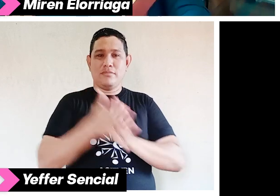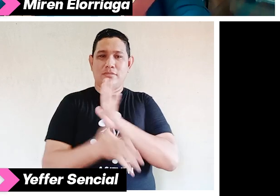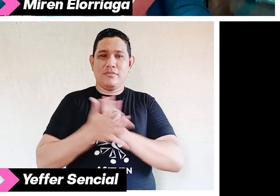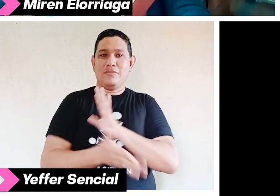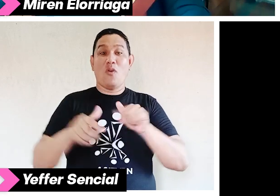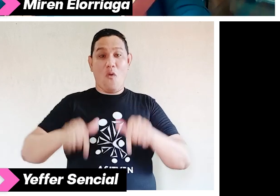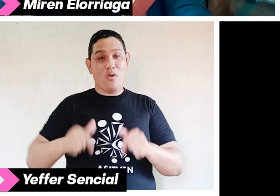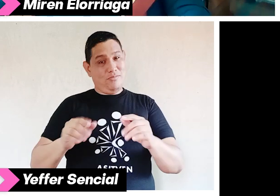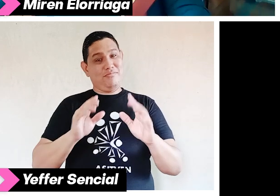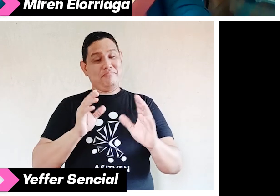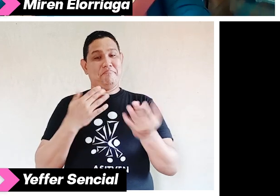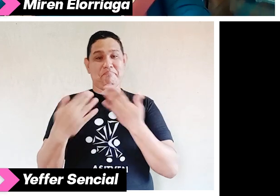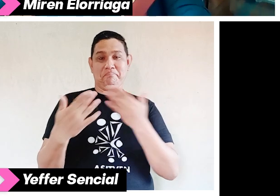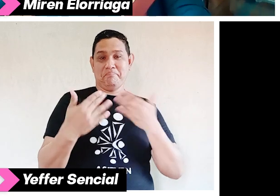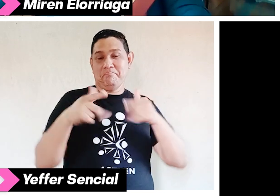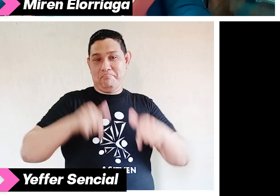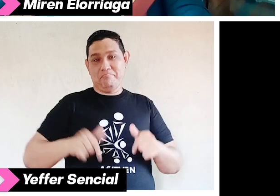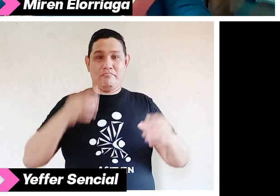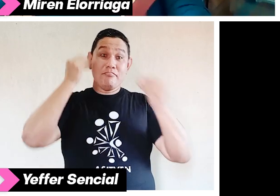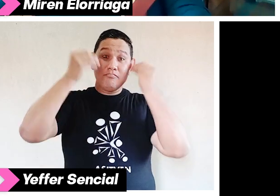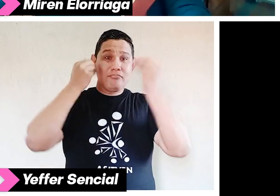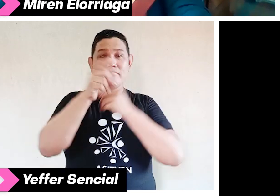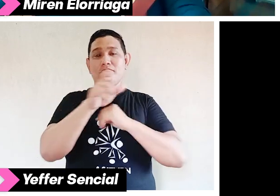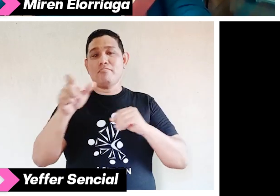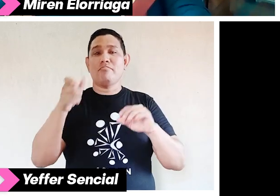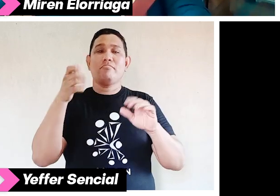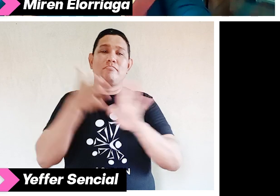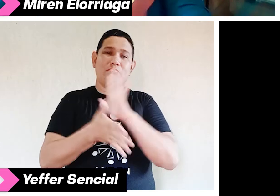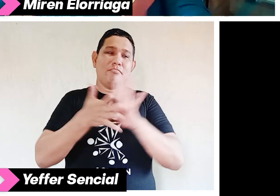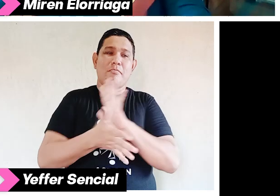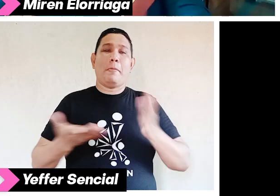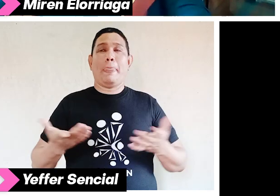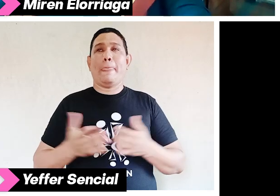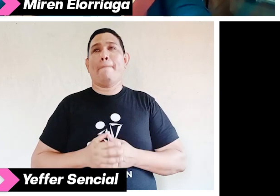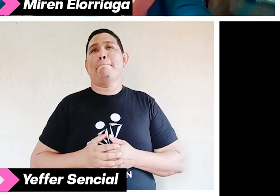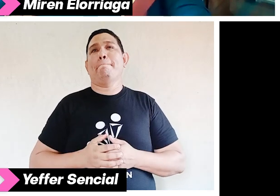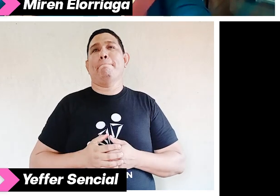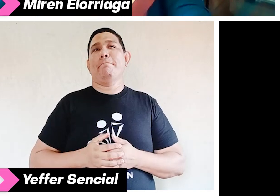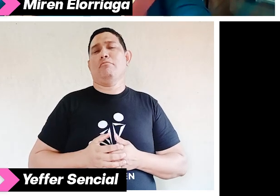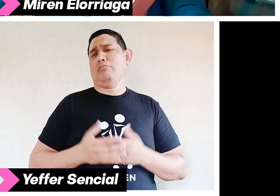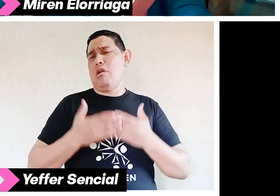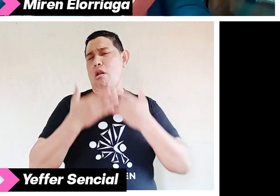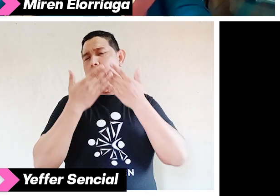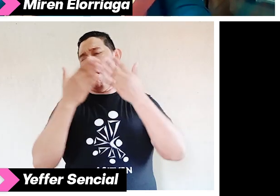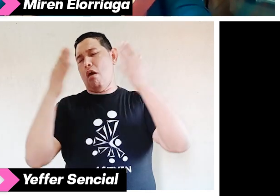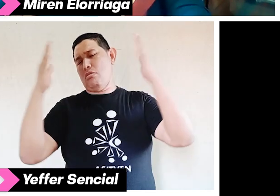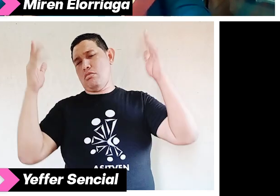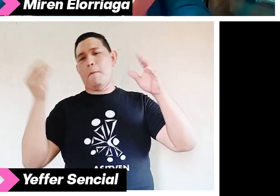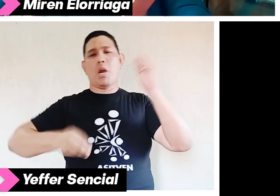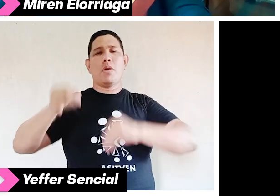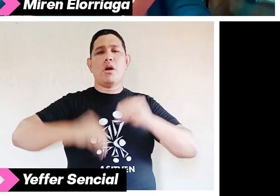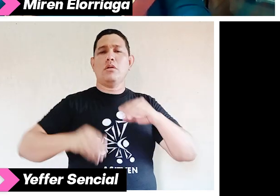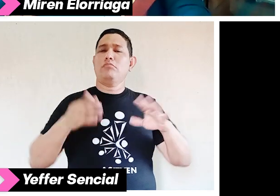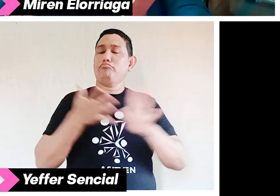tenido hoy contigo lleve a la reflexión y lleve a una consideración mucho más amplia de esos clientes.